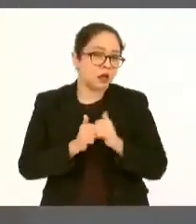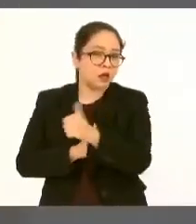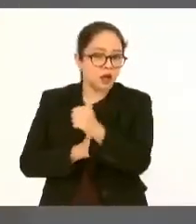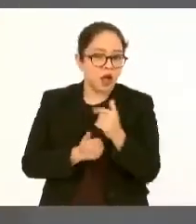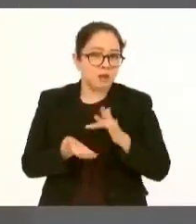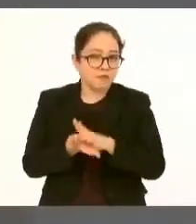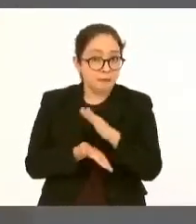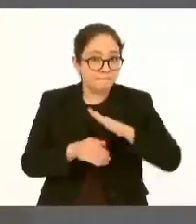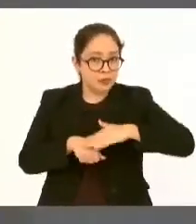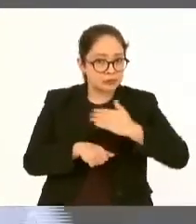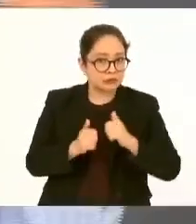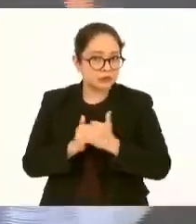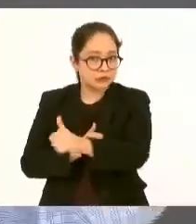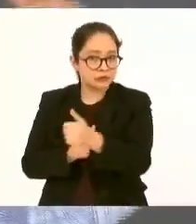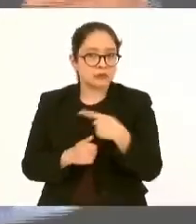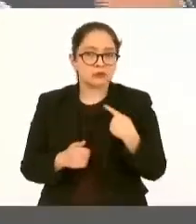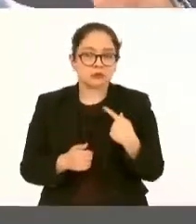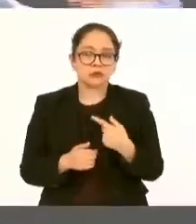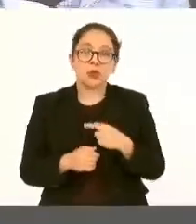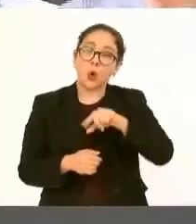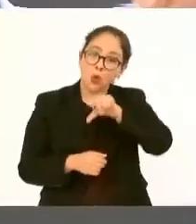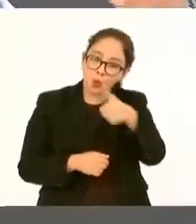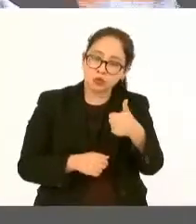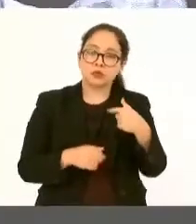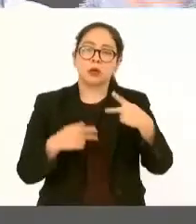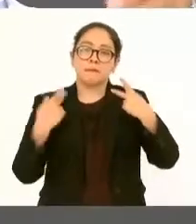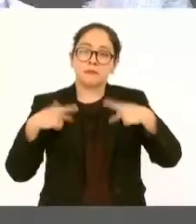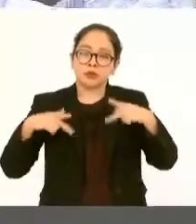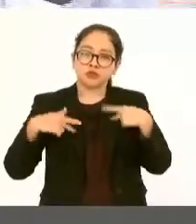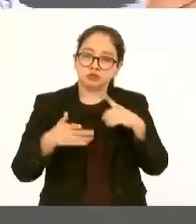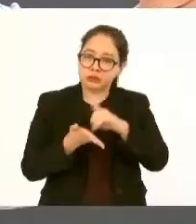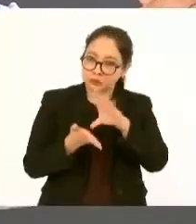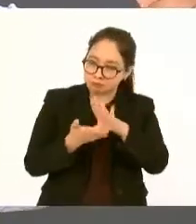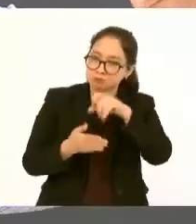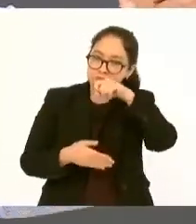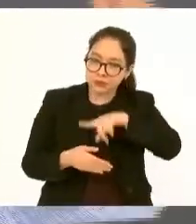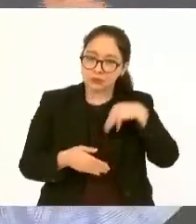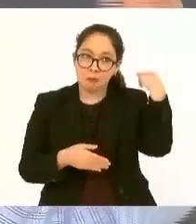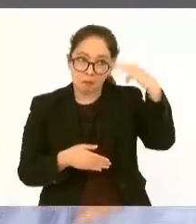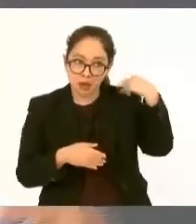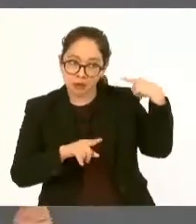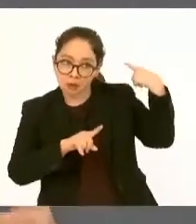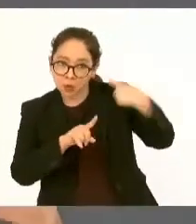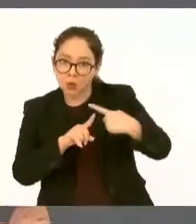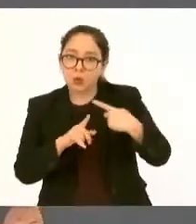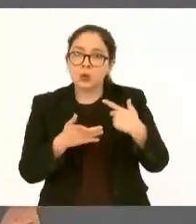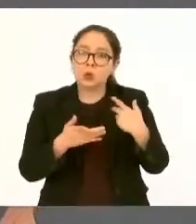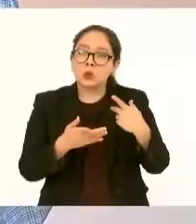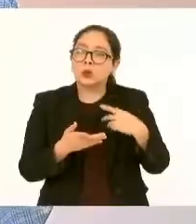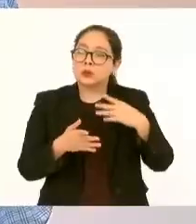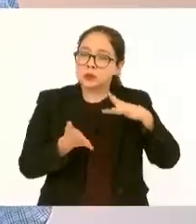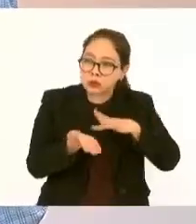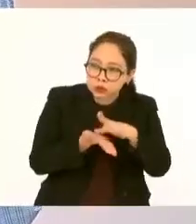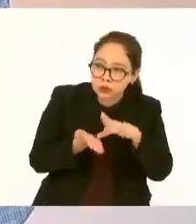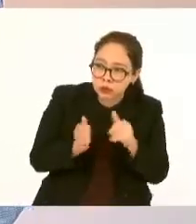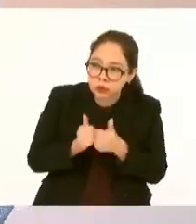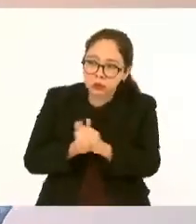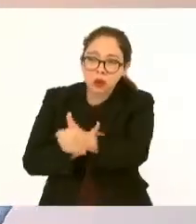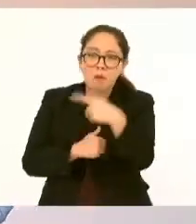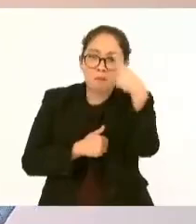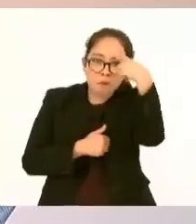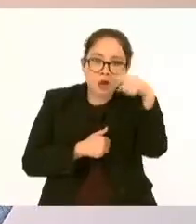marzo se les empezó a adelantar su pensión para que se